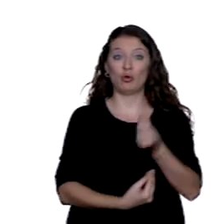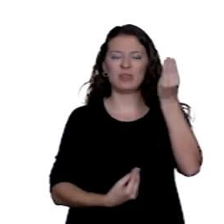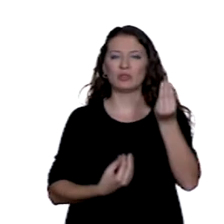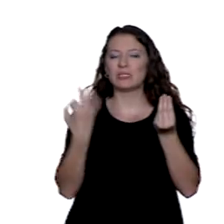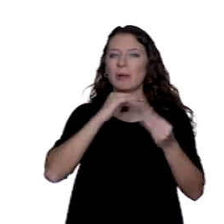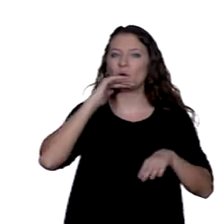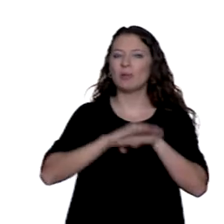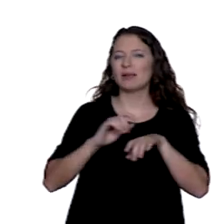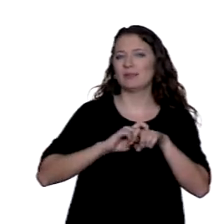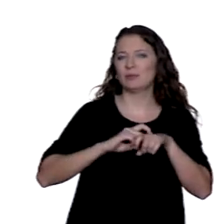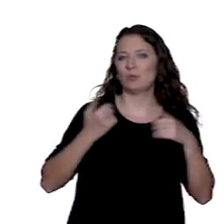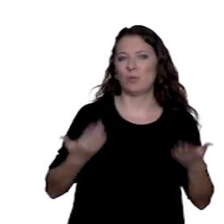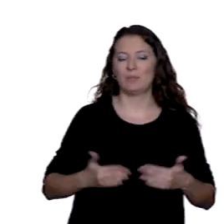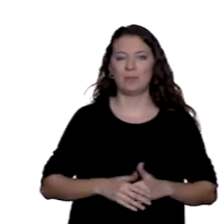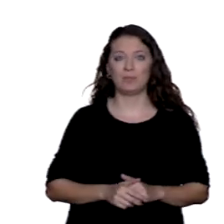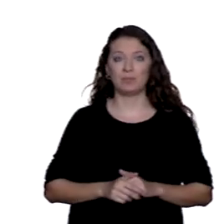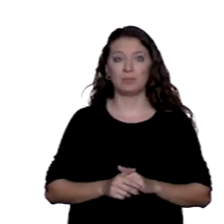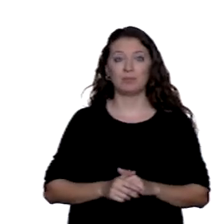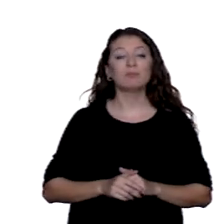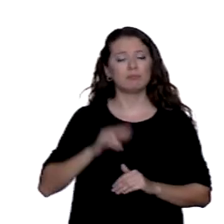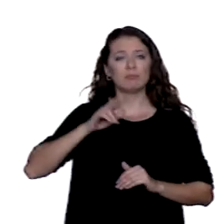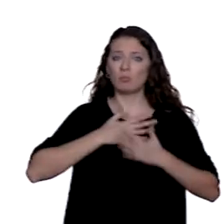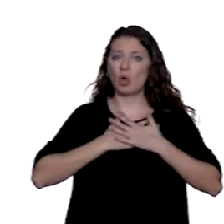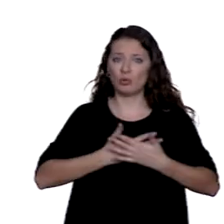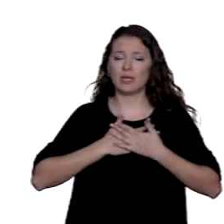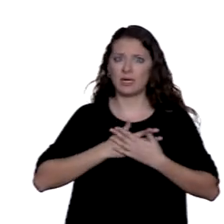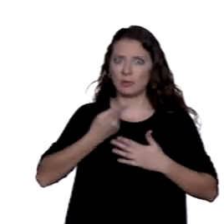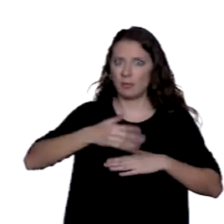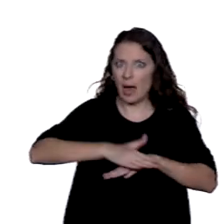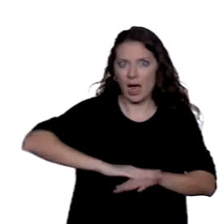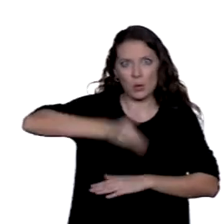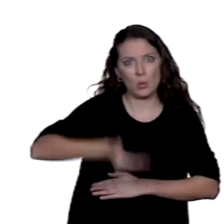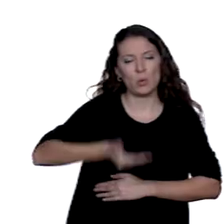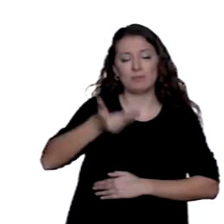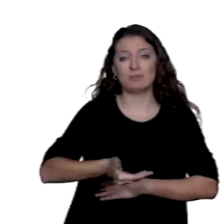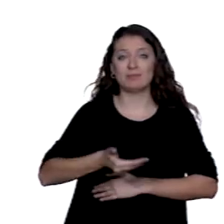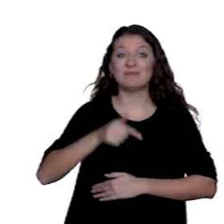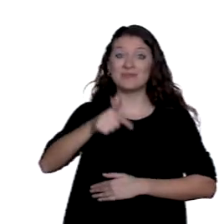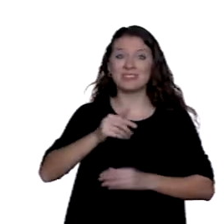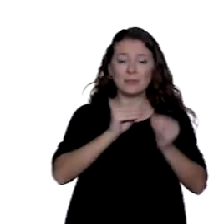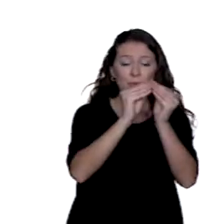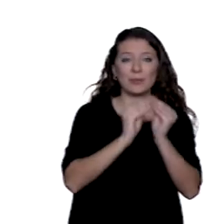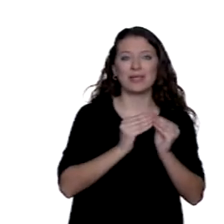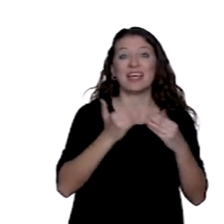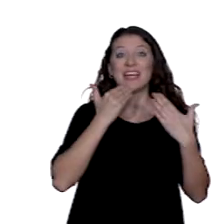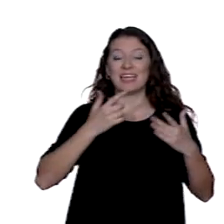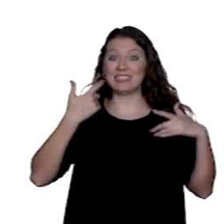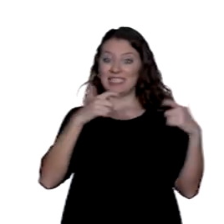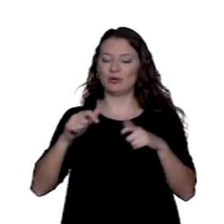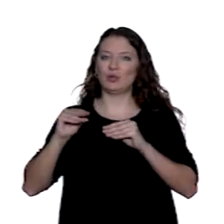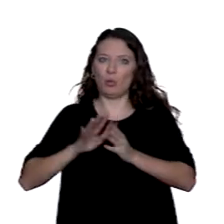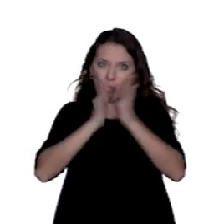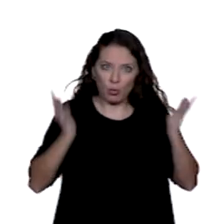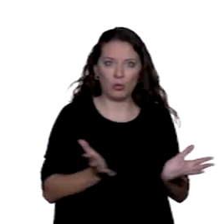características. Son voluntarias, eso es fundamental y se hacen impulsadas por sectores. Son